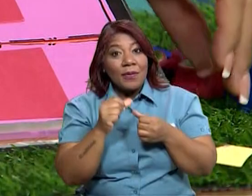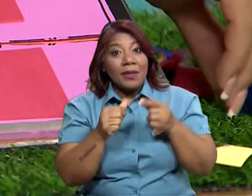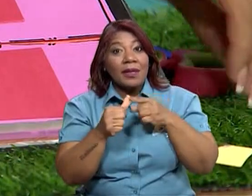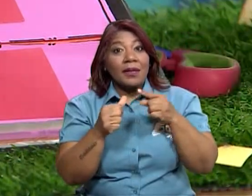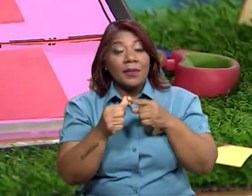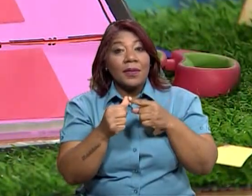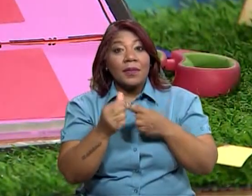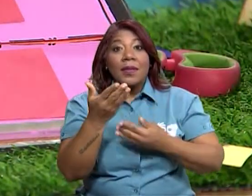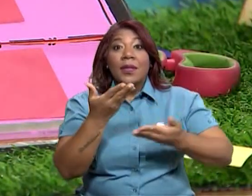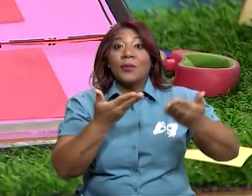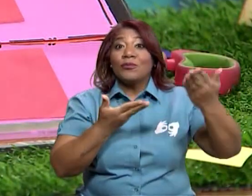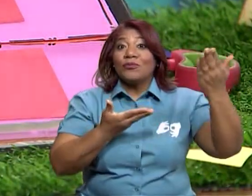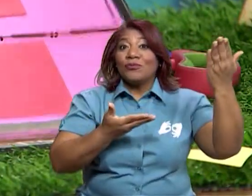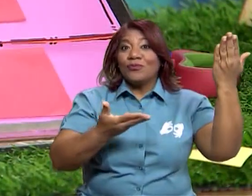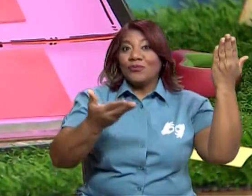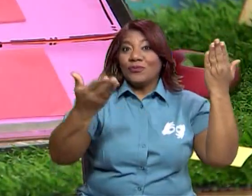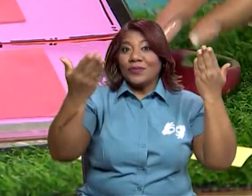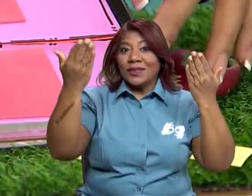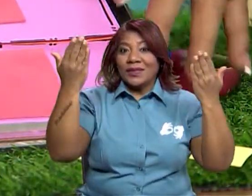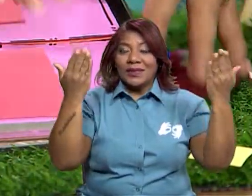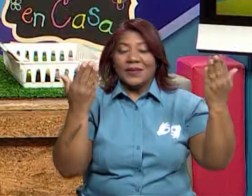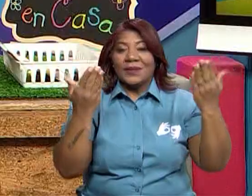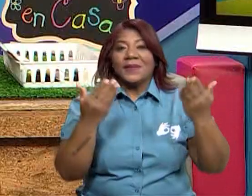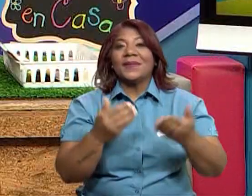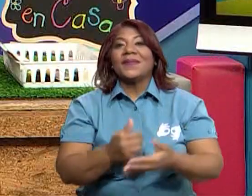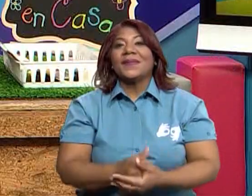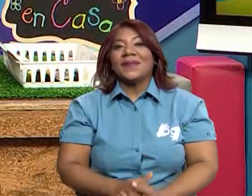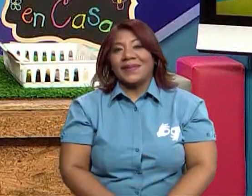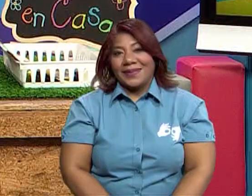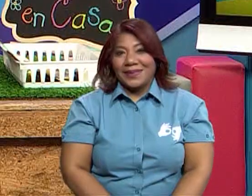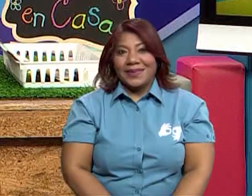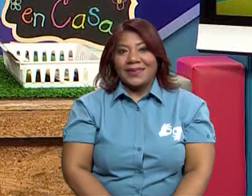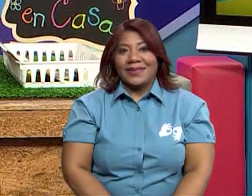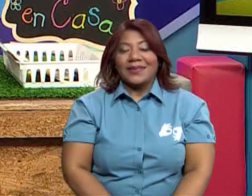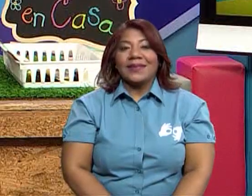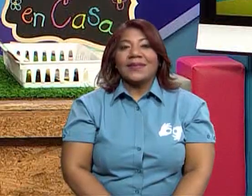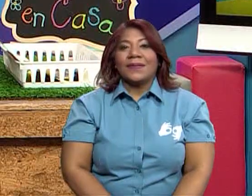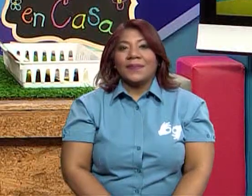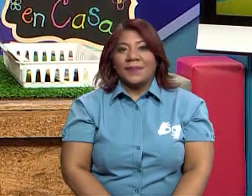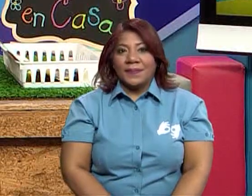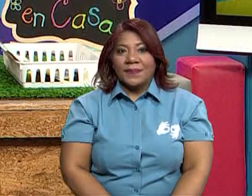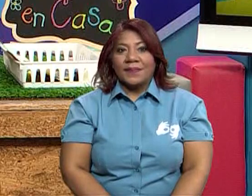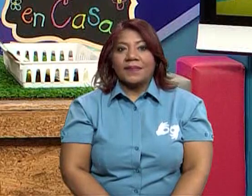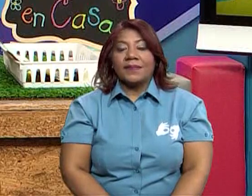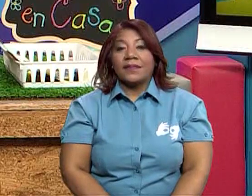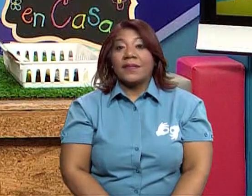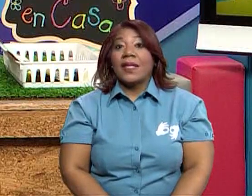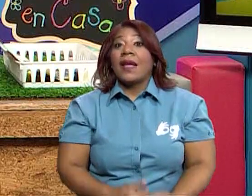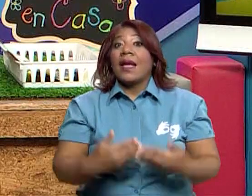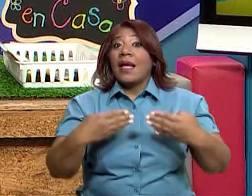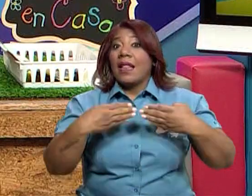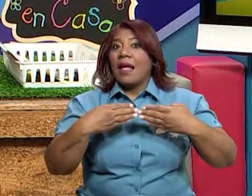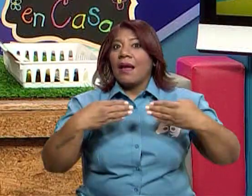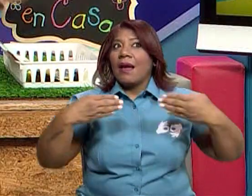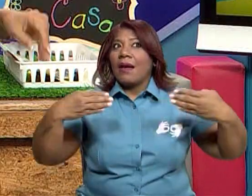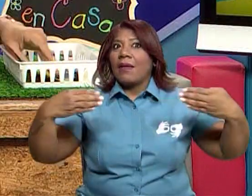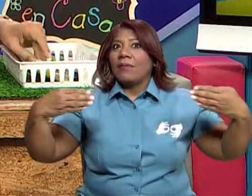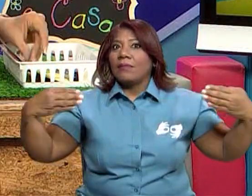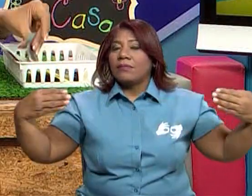último, claro, lo podemos hacer de la misma forma, la parte de la ampliación del canal,